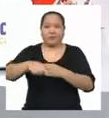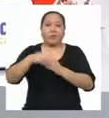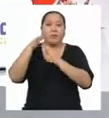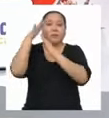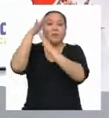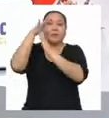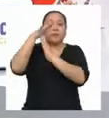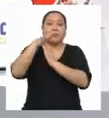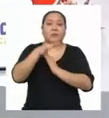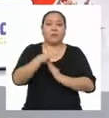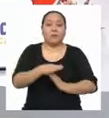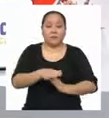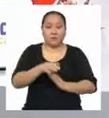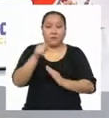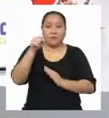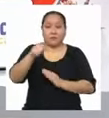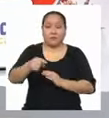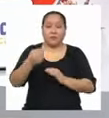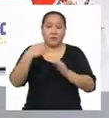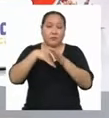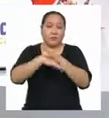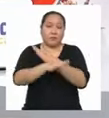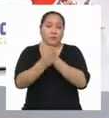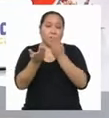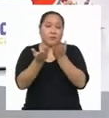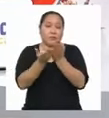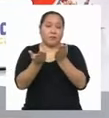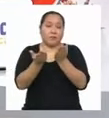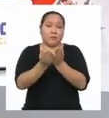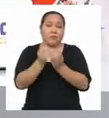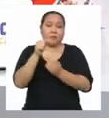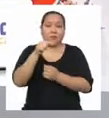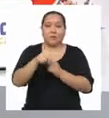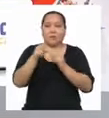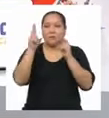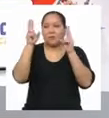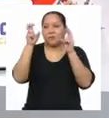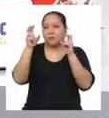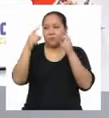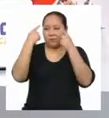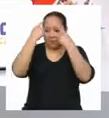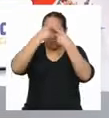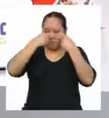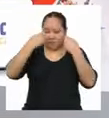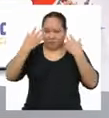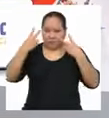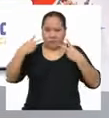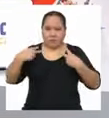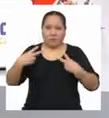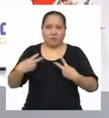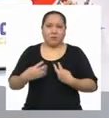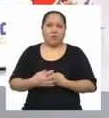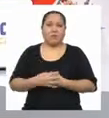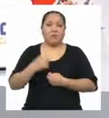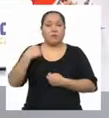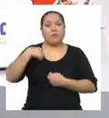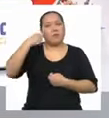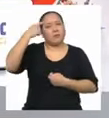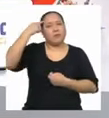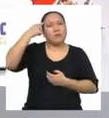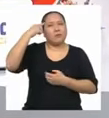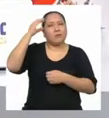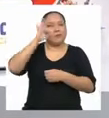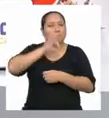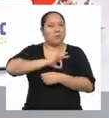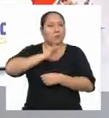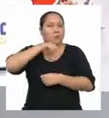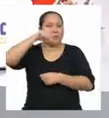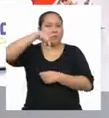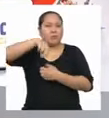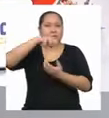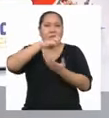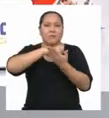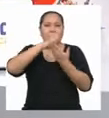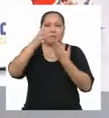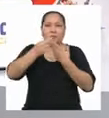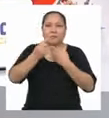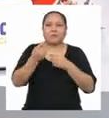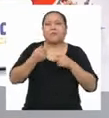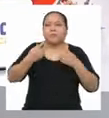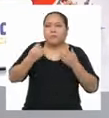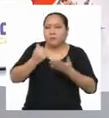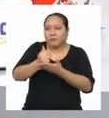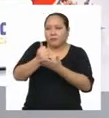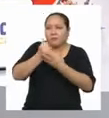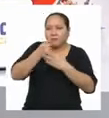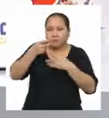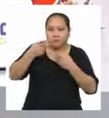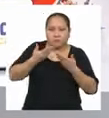discriminación Que se da en la escuela Y por temas De aspecto físico Pienso aprovechar Este programa Que me permite Interactuar